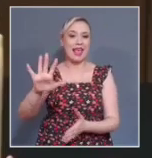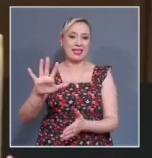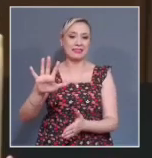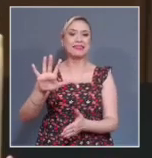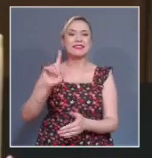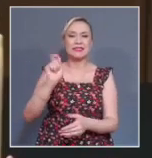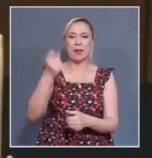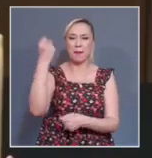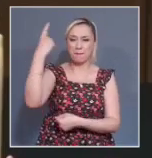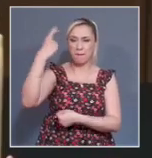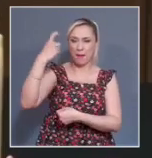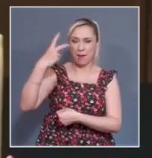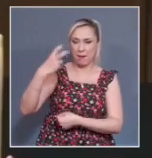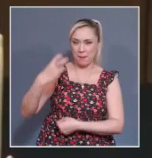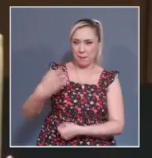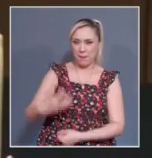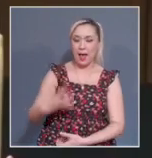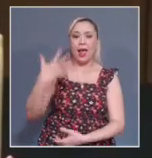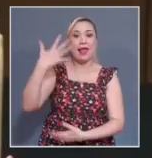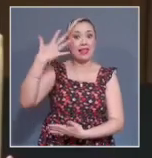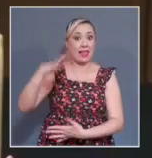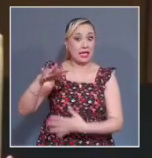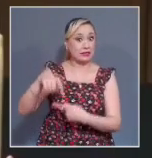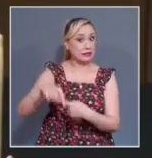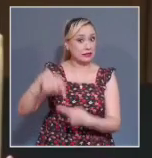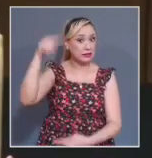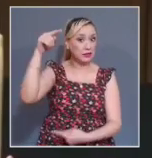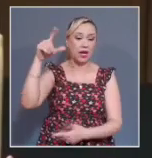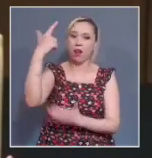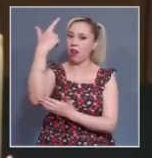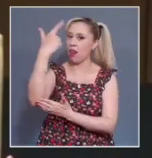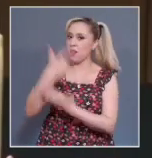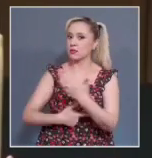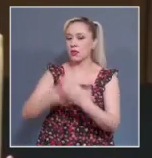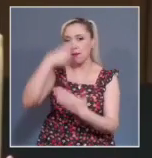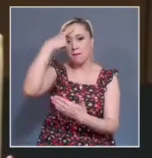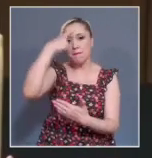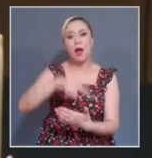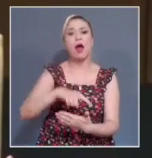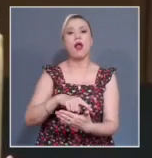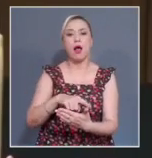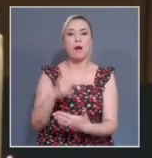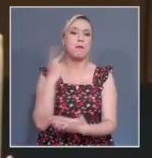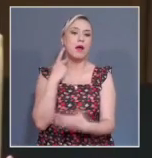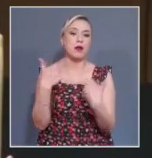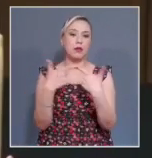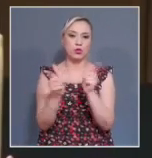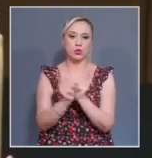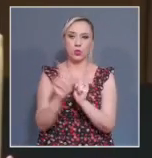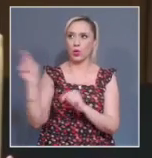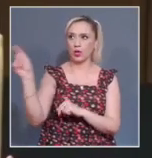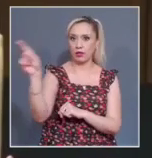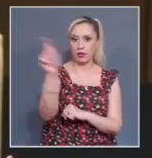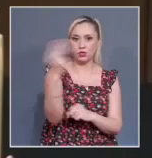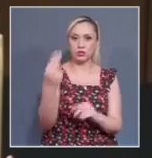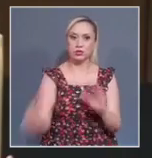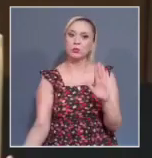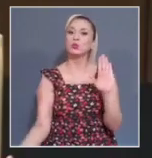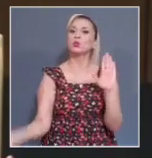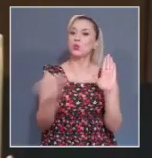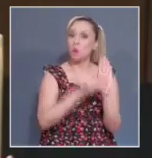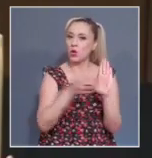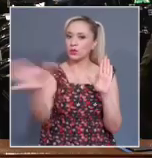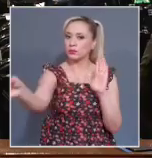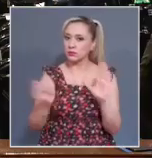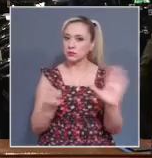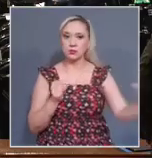las listas de representación proporcional de los partidos políticos. Con ello, aseguramos que